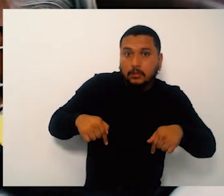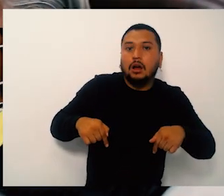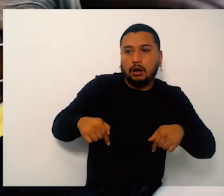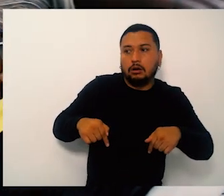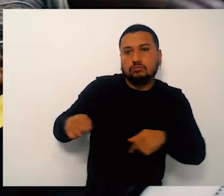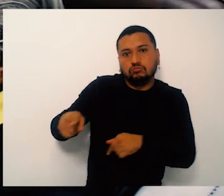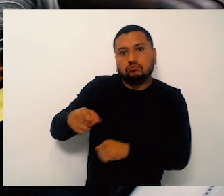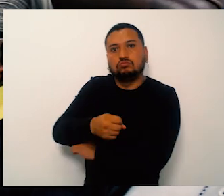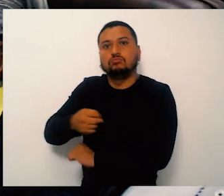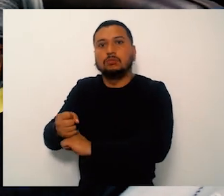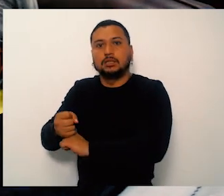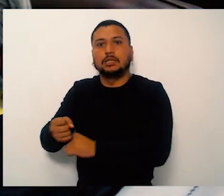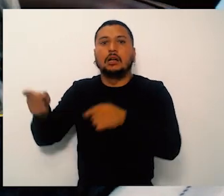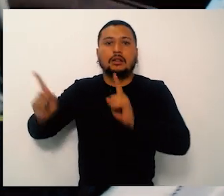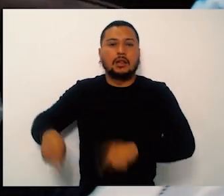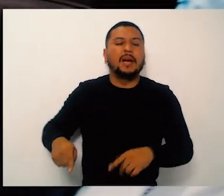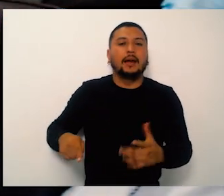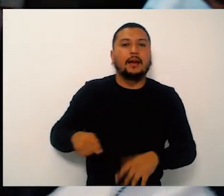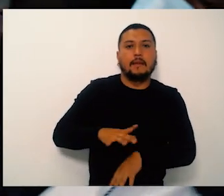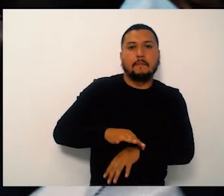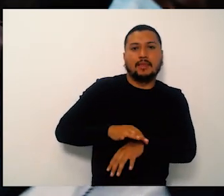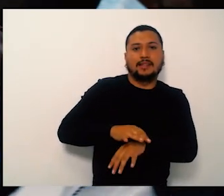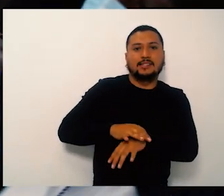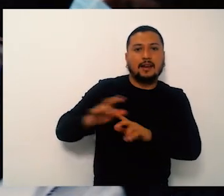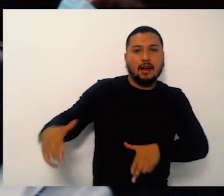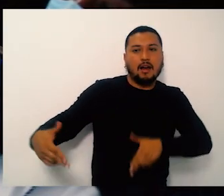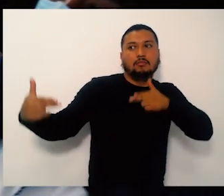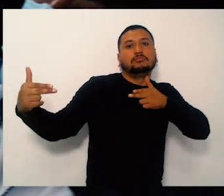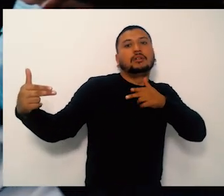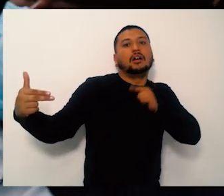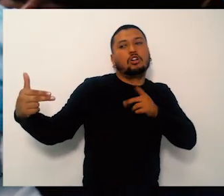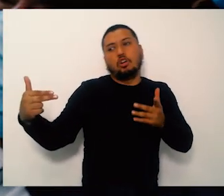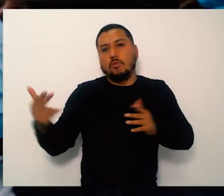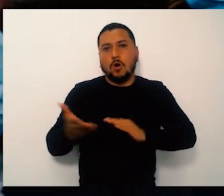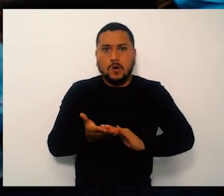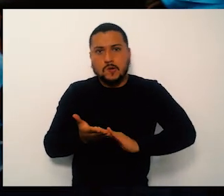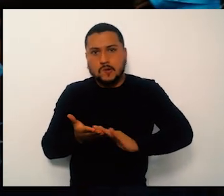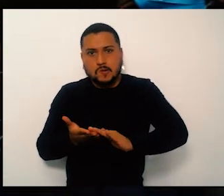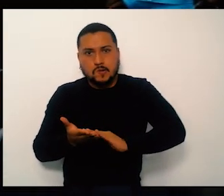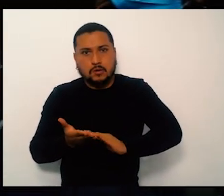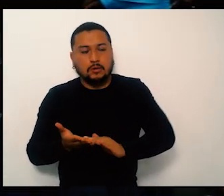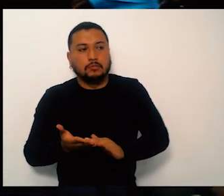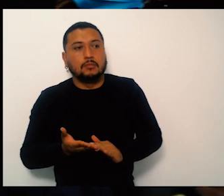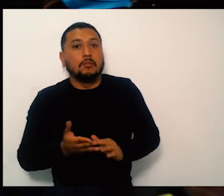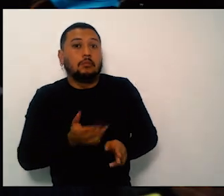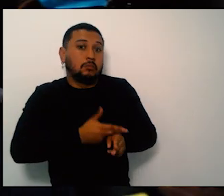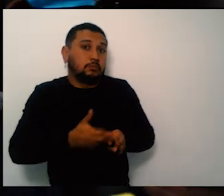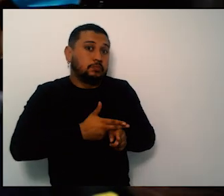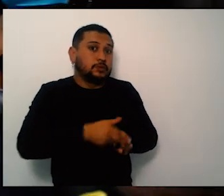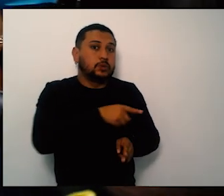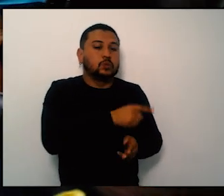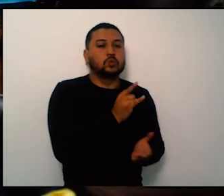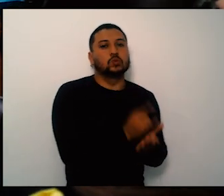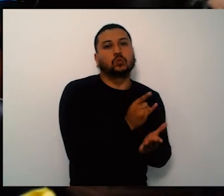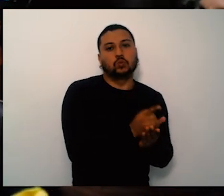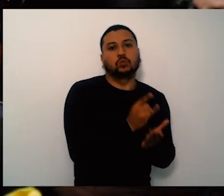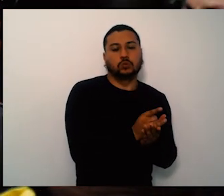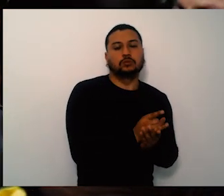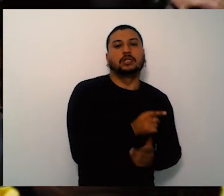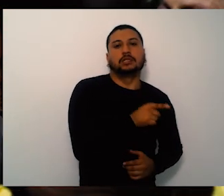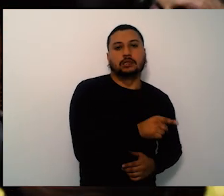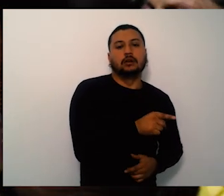como presidente de la asociación, lo que yo me fijo son las cosas buenas. Casi que lo malo para mí no